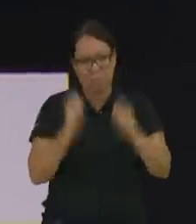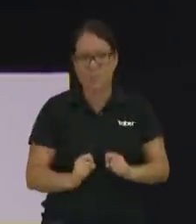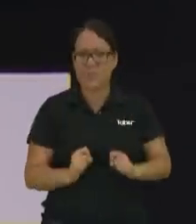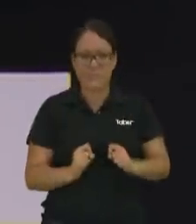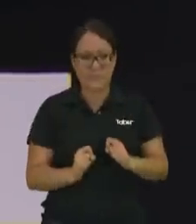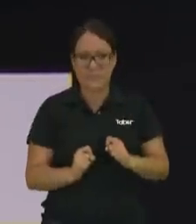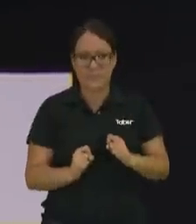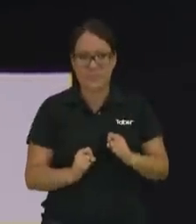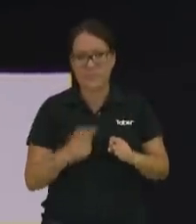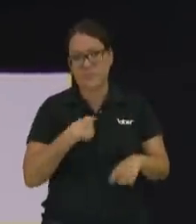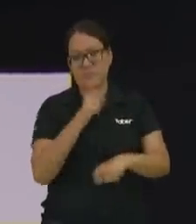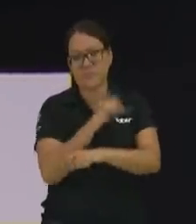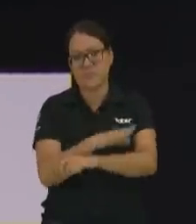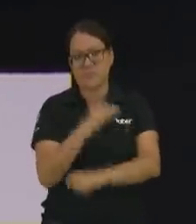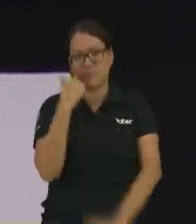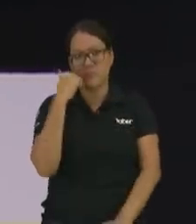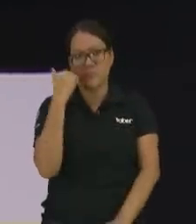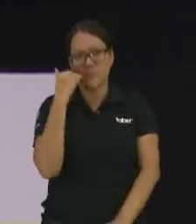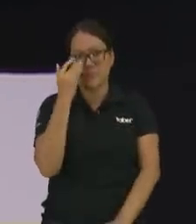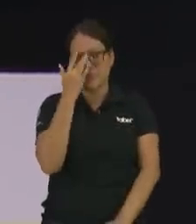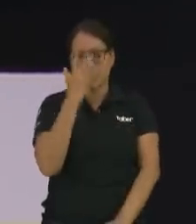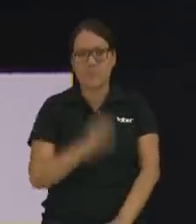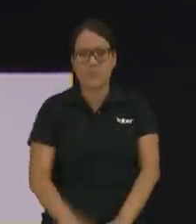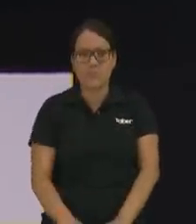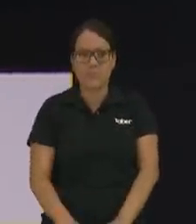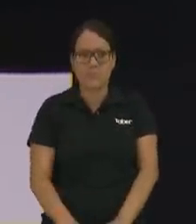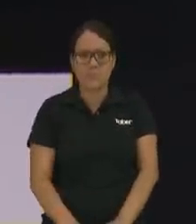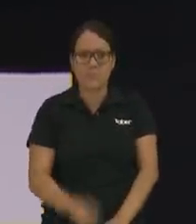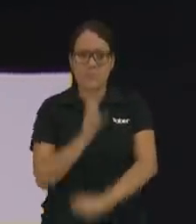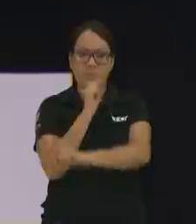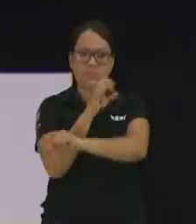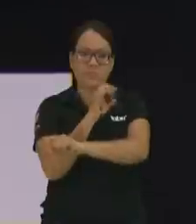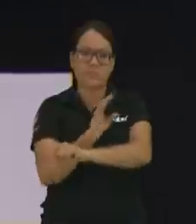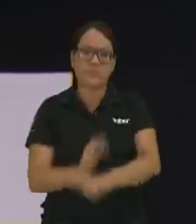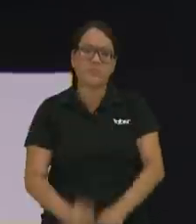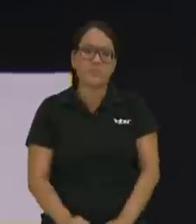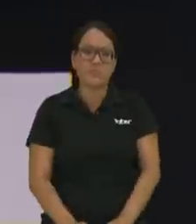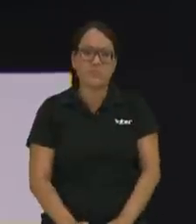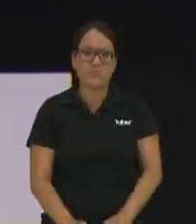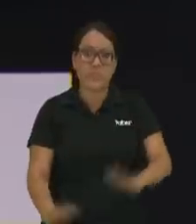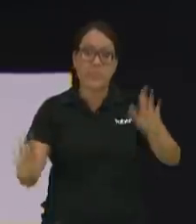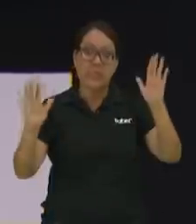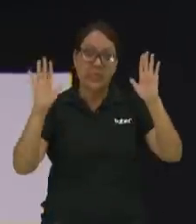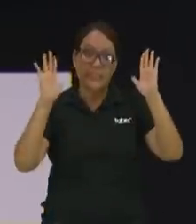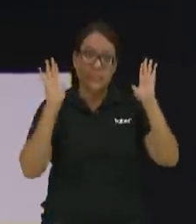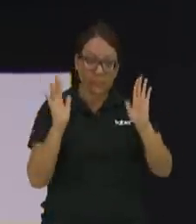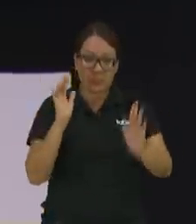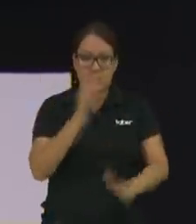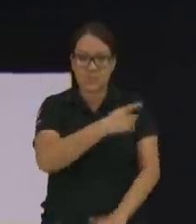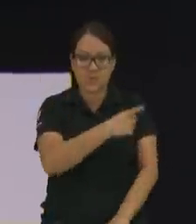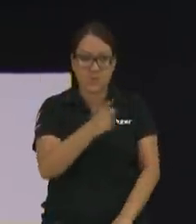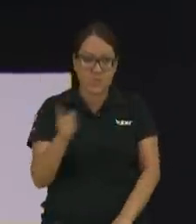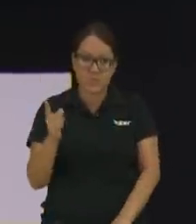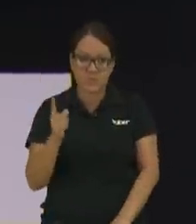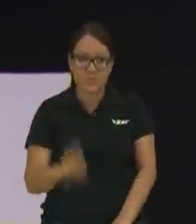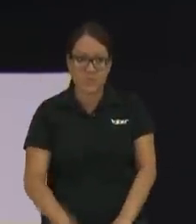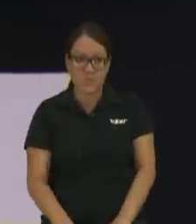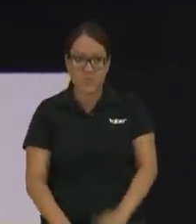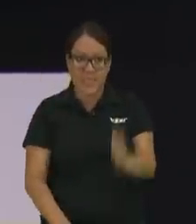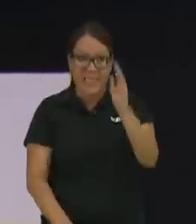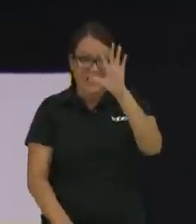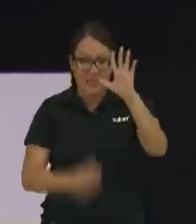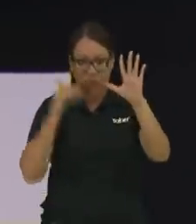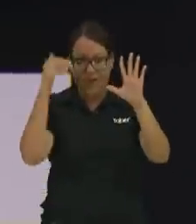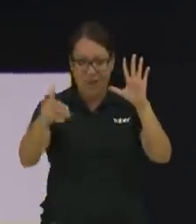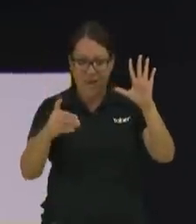y le voy a dar un tip a los jóvenes que están siendo profesionales aquí tengo varios si ustedes no están dispuestos a sacrificar cinco años de su vida